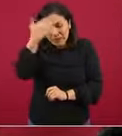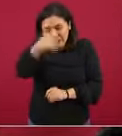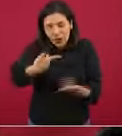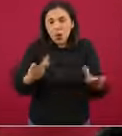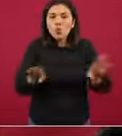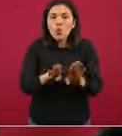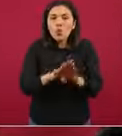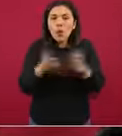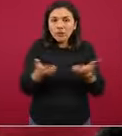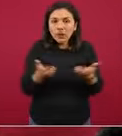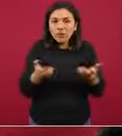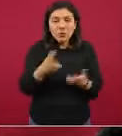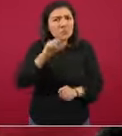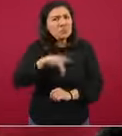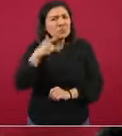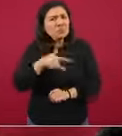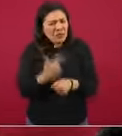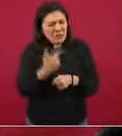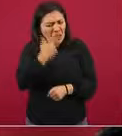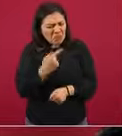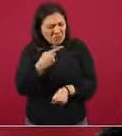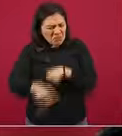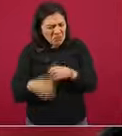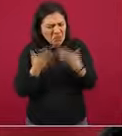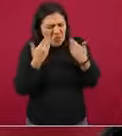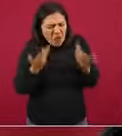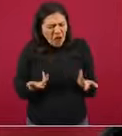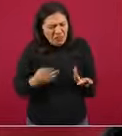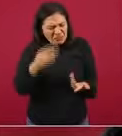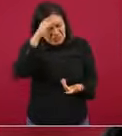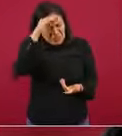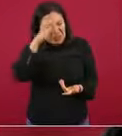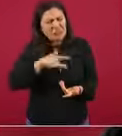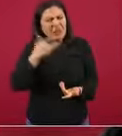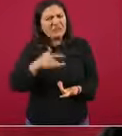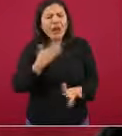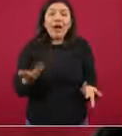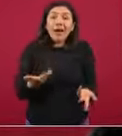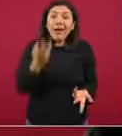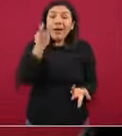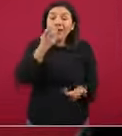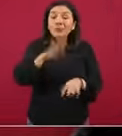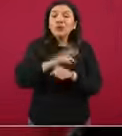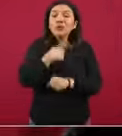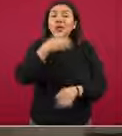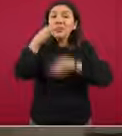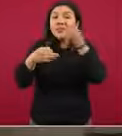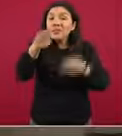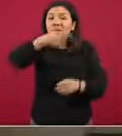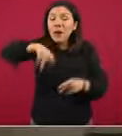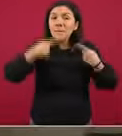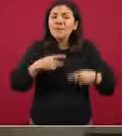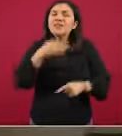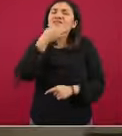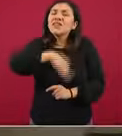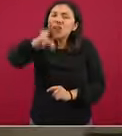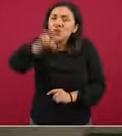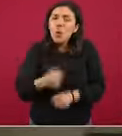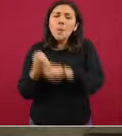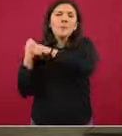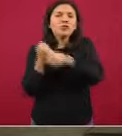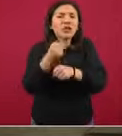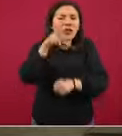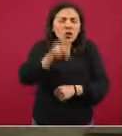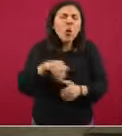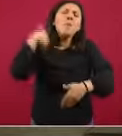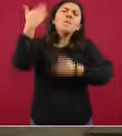Si no, no. Si no percibe el riesgo, no. Si no entiendo, pues no pasa. Entonces, por eso el llamado a la gente que tenga esto, no hacer fiestas, no posadas,